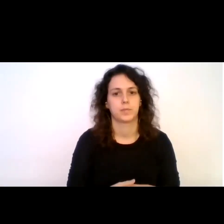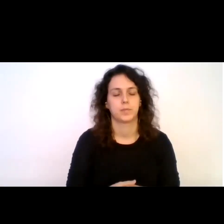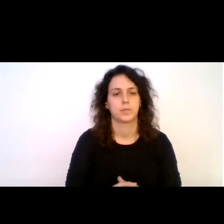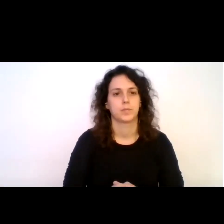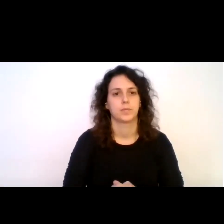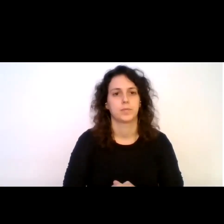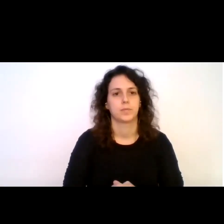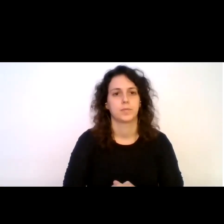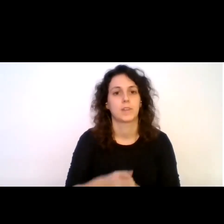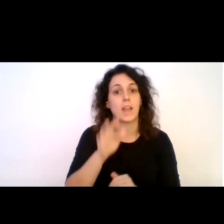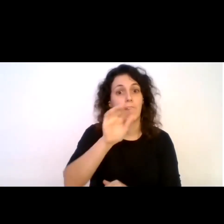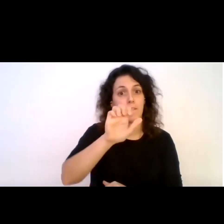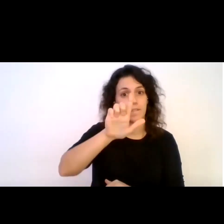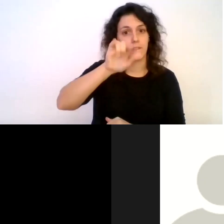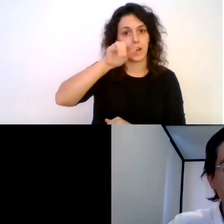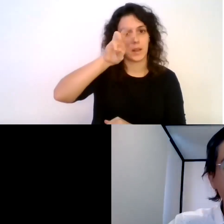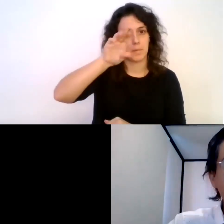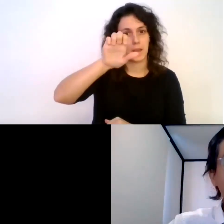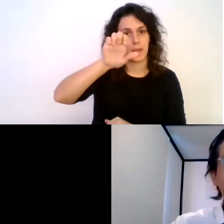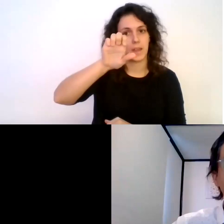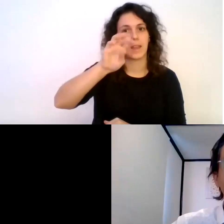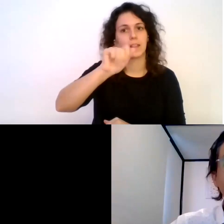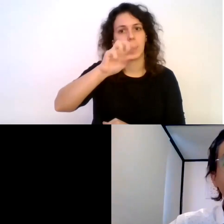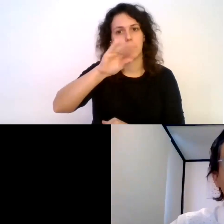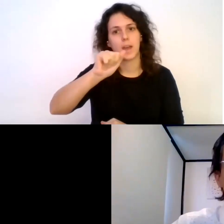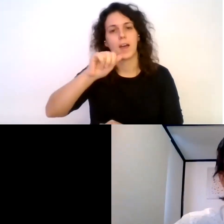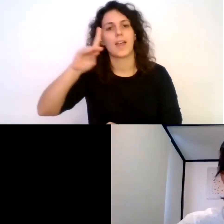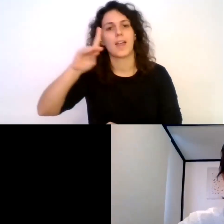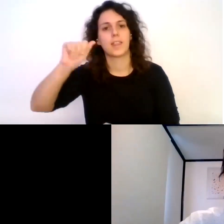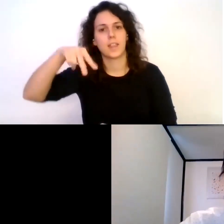Felipe Tapia, Daniel Zuber.